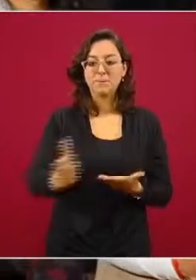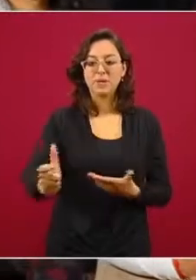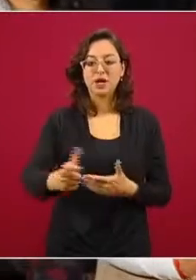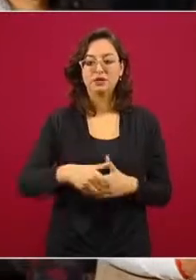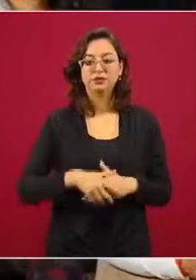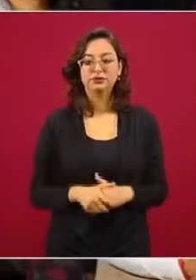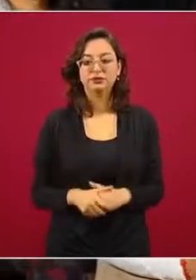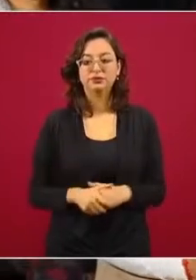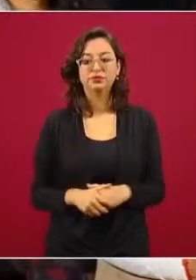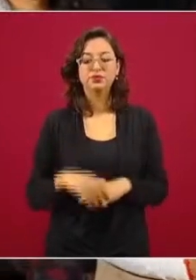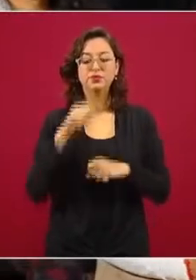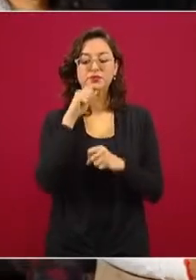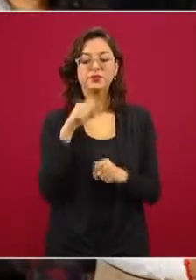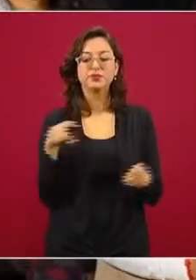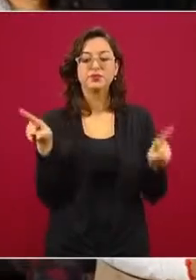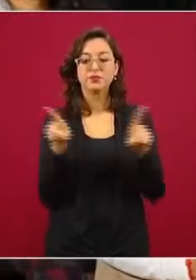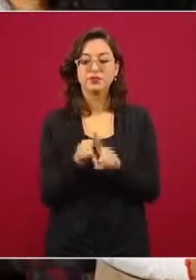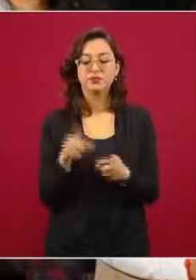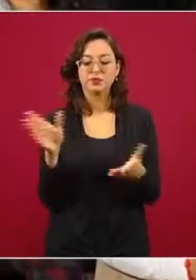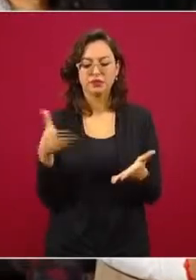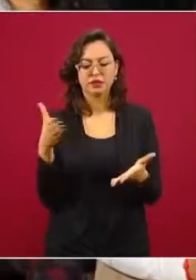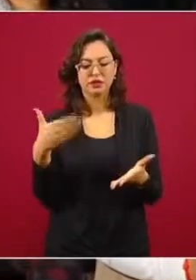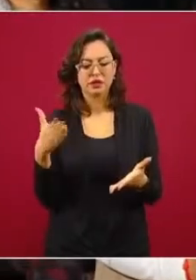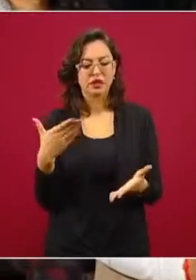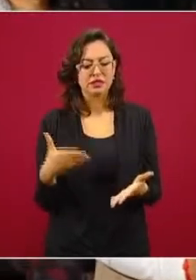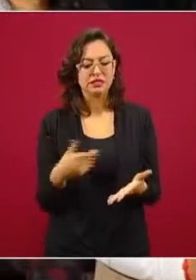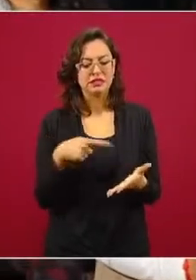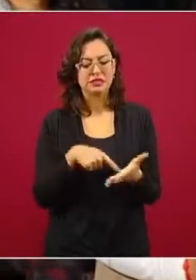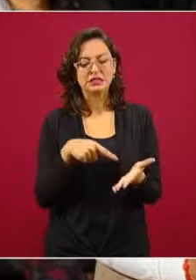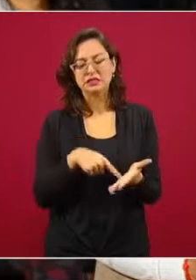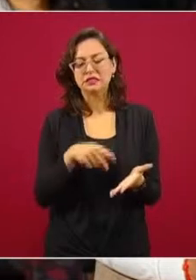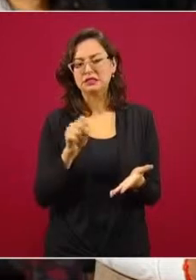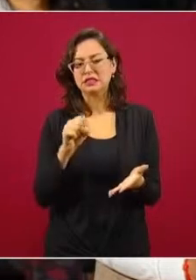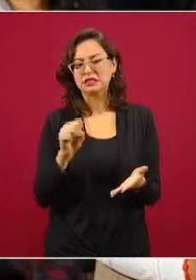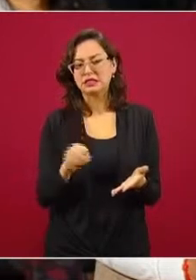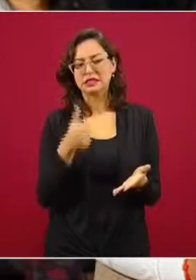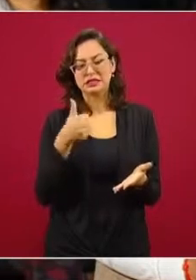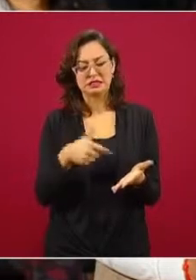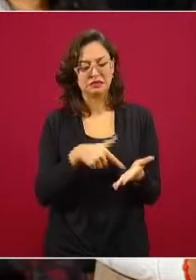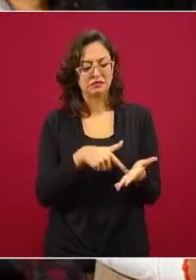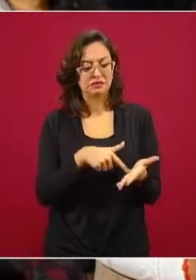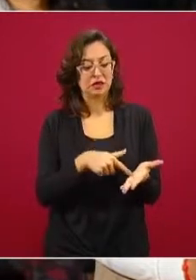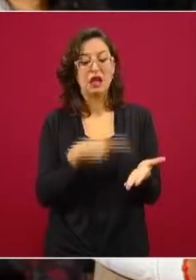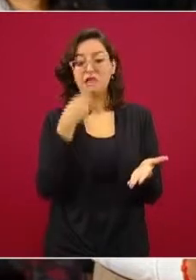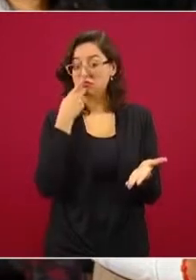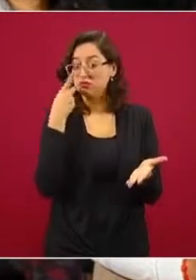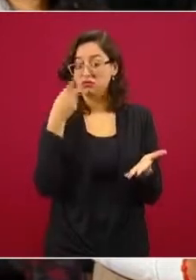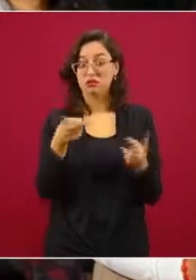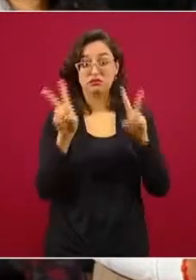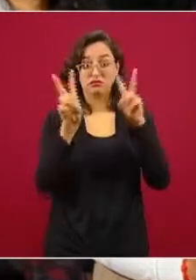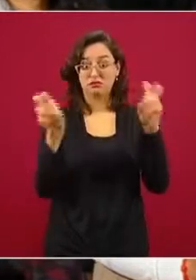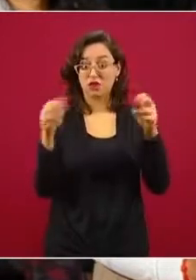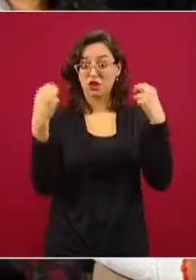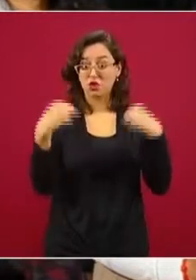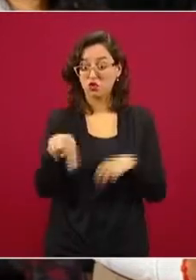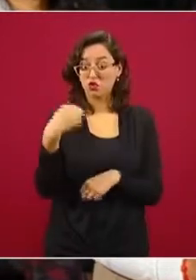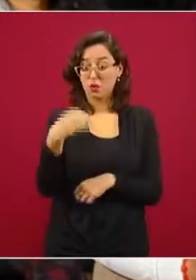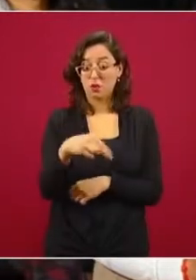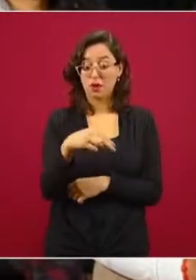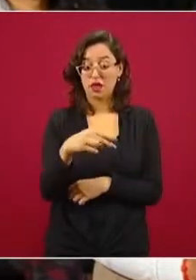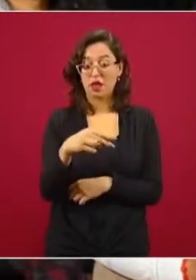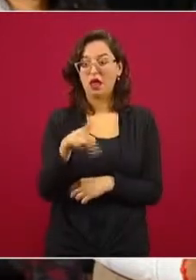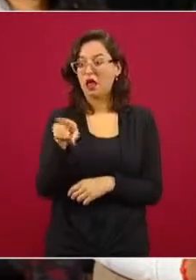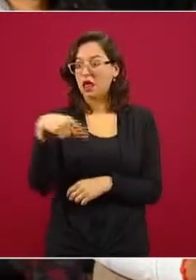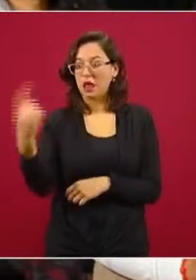en la página 66 de ese documento dice que el señor Ciro Gómez Leiva no el programa de